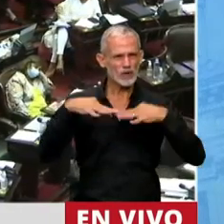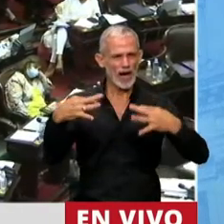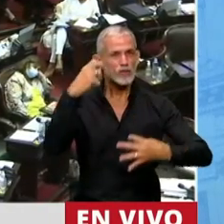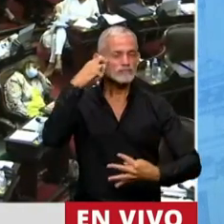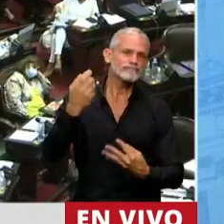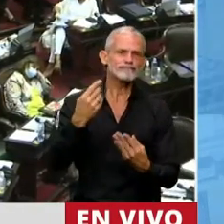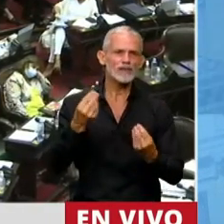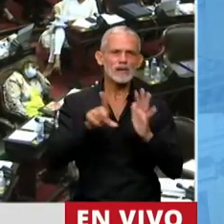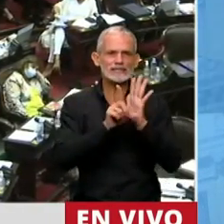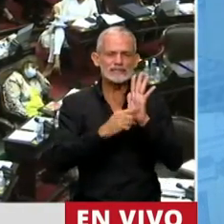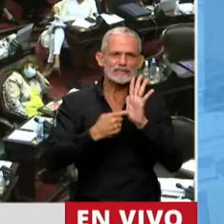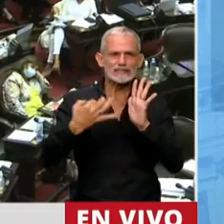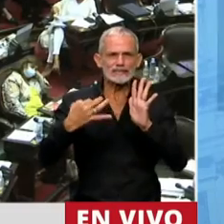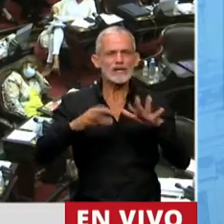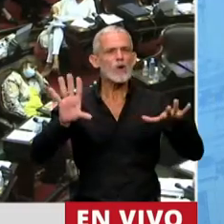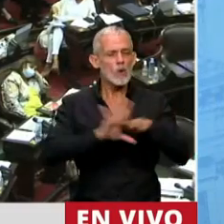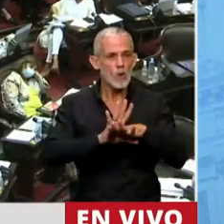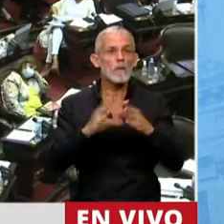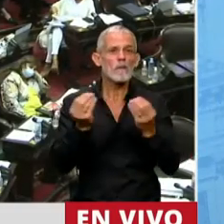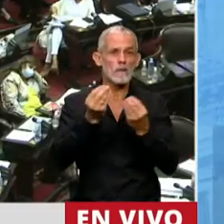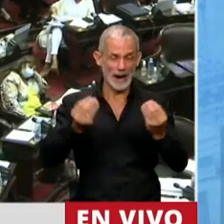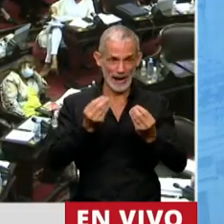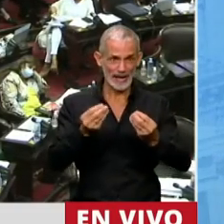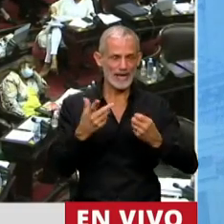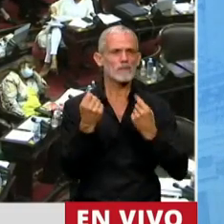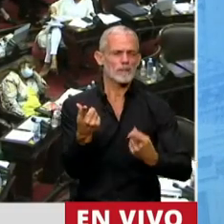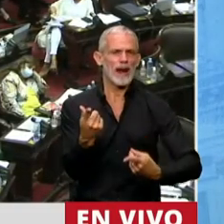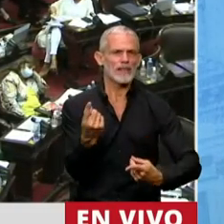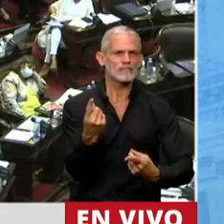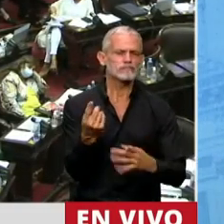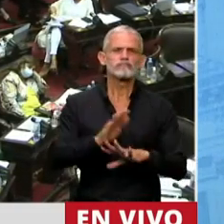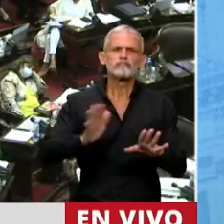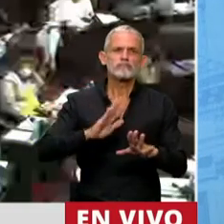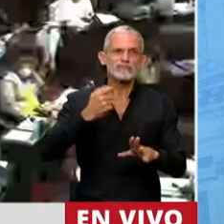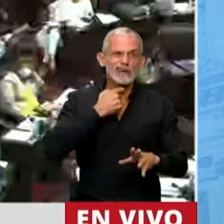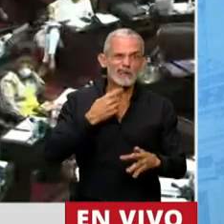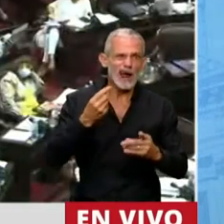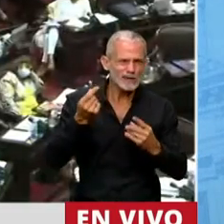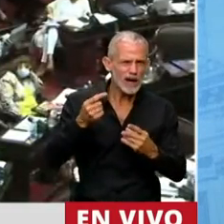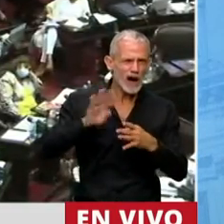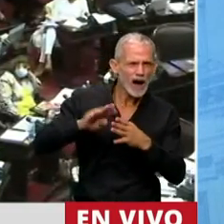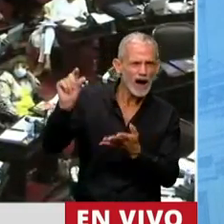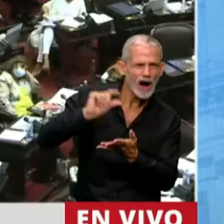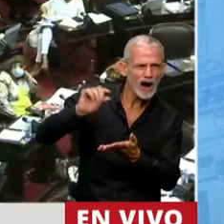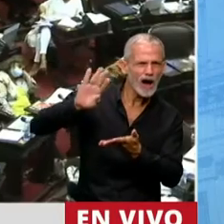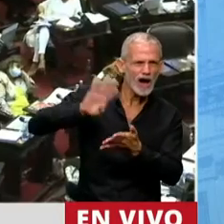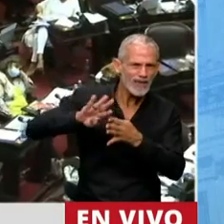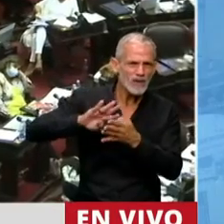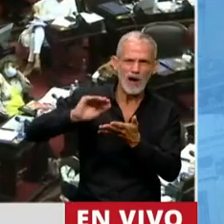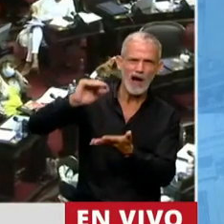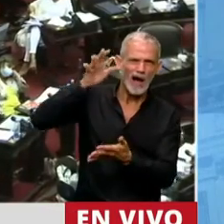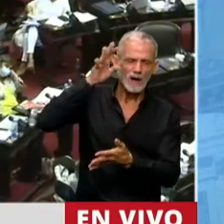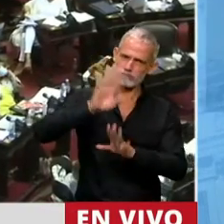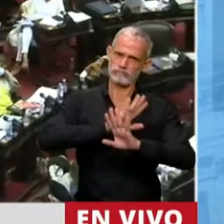tenemos que encontrar un marco legal adecuado para bloquear cualquier intento de avanzar en el futuro con políticas de